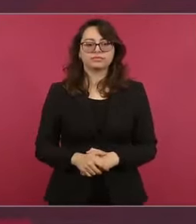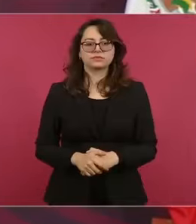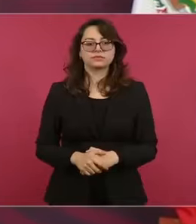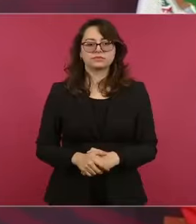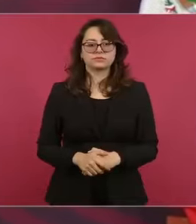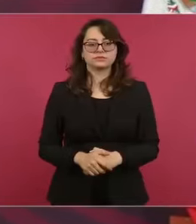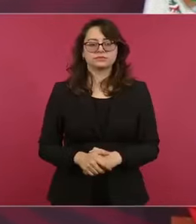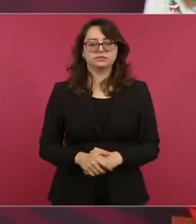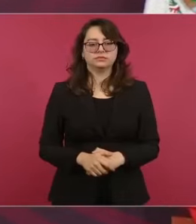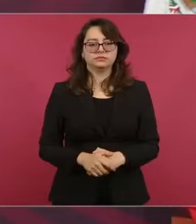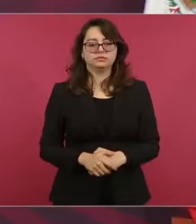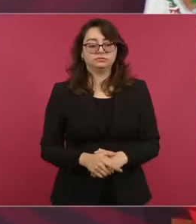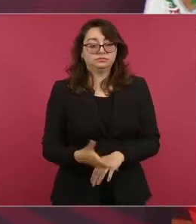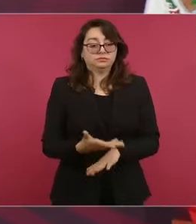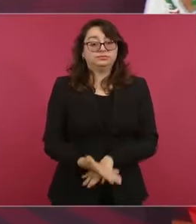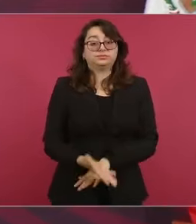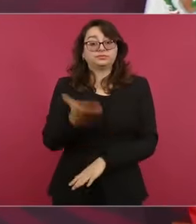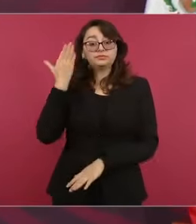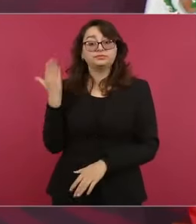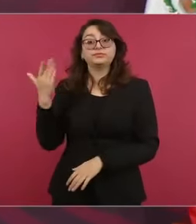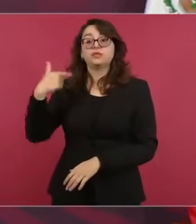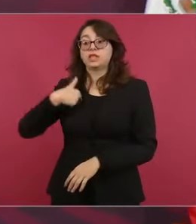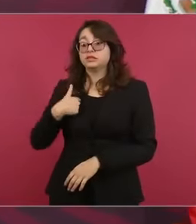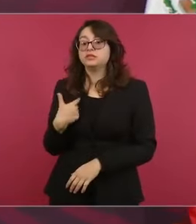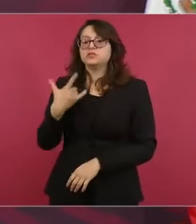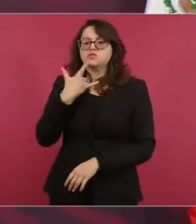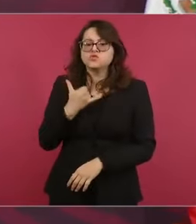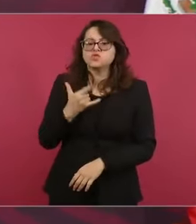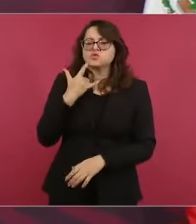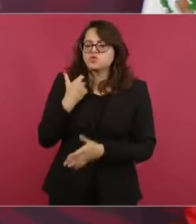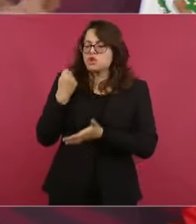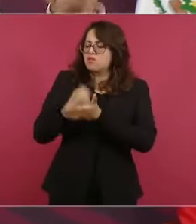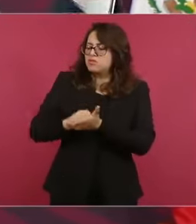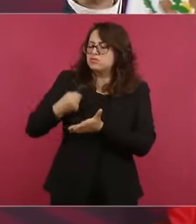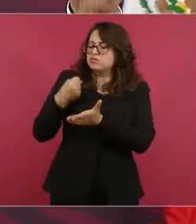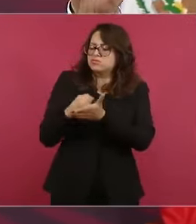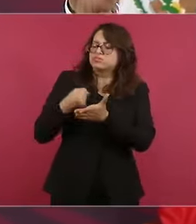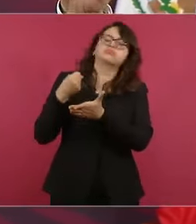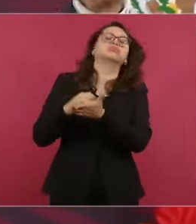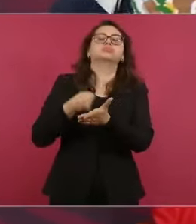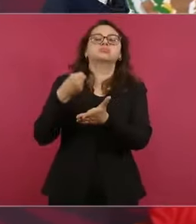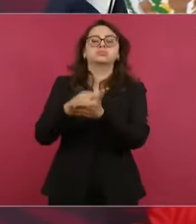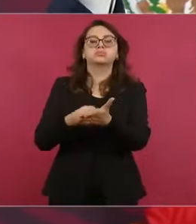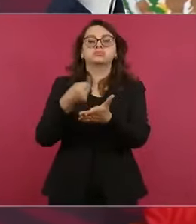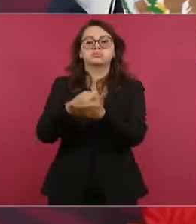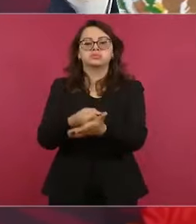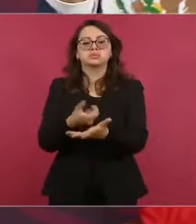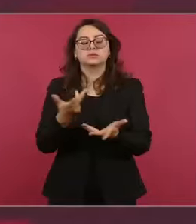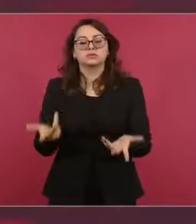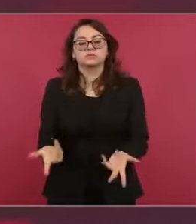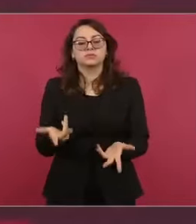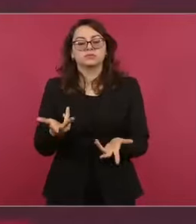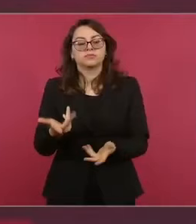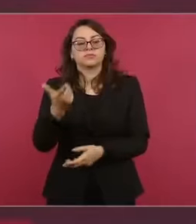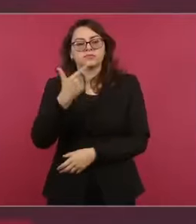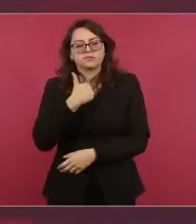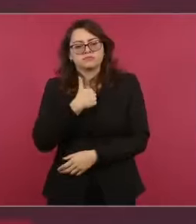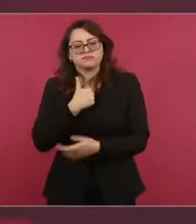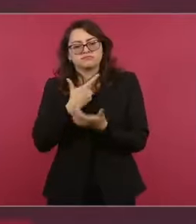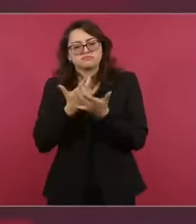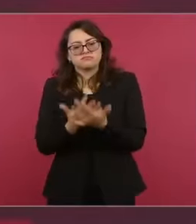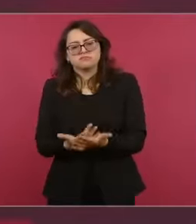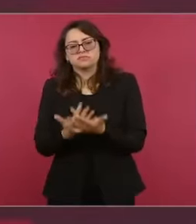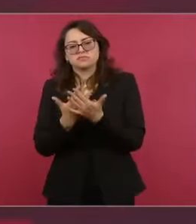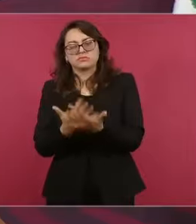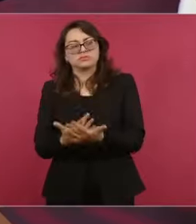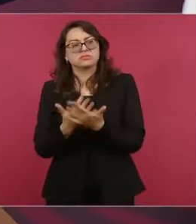y que se quedara la permanente y que